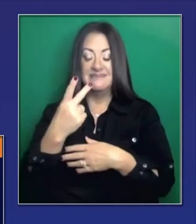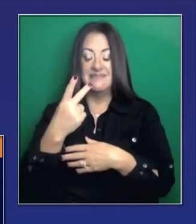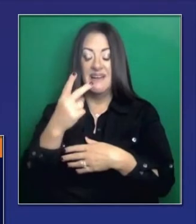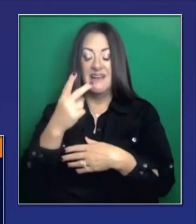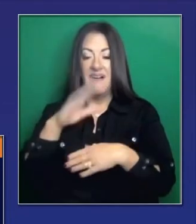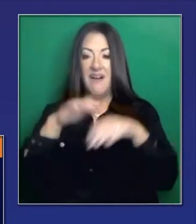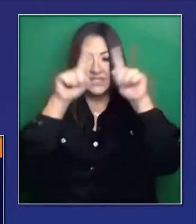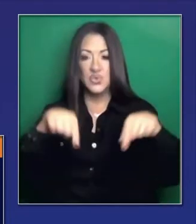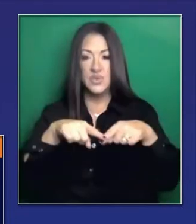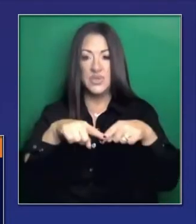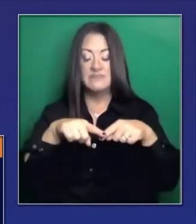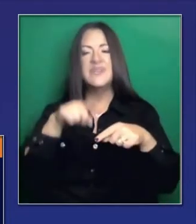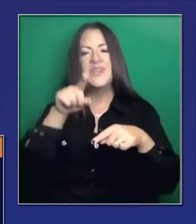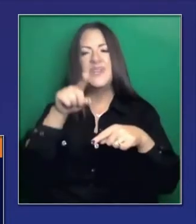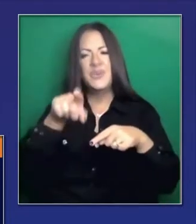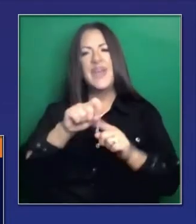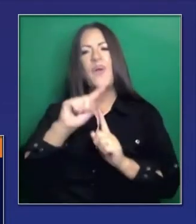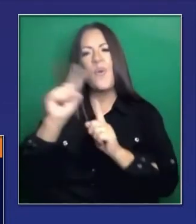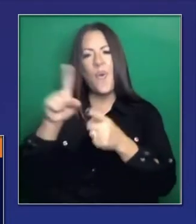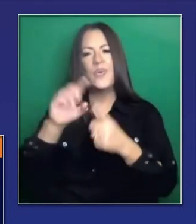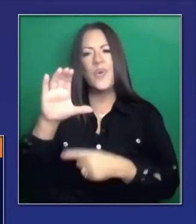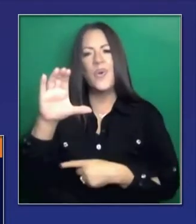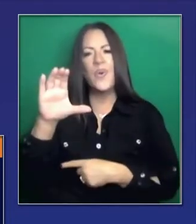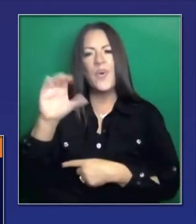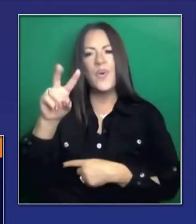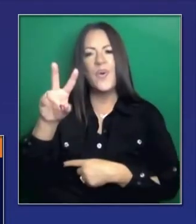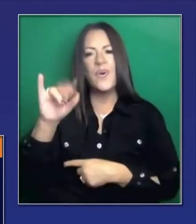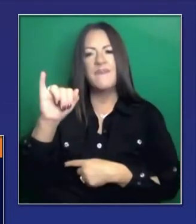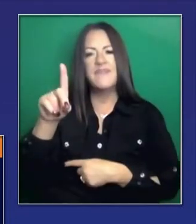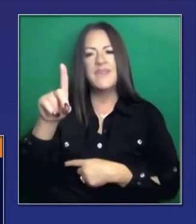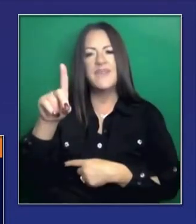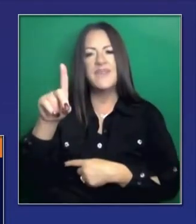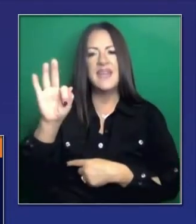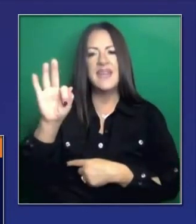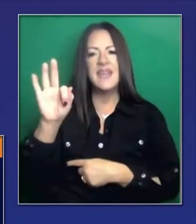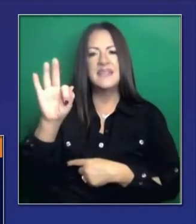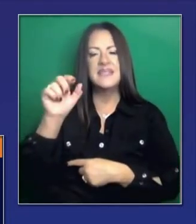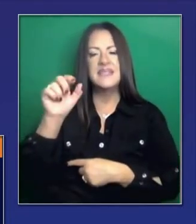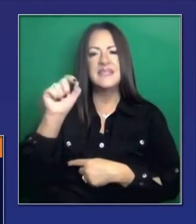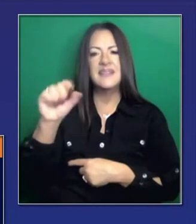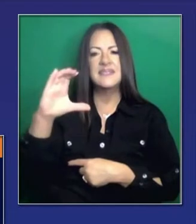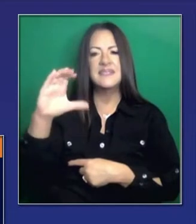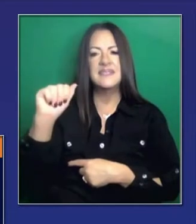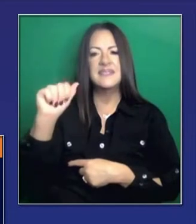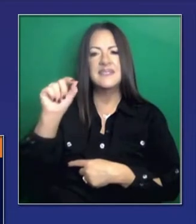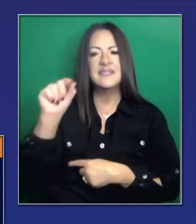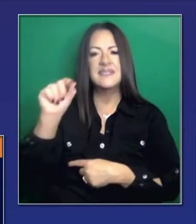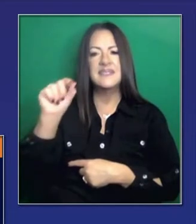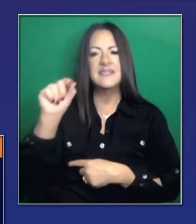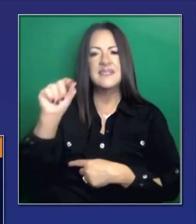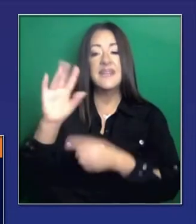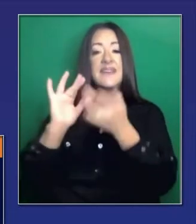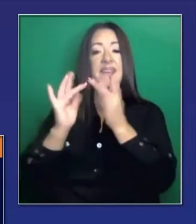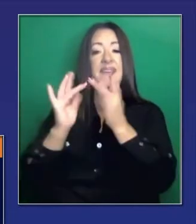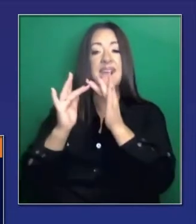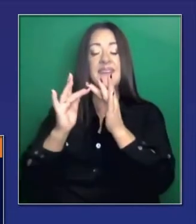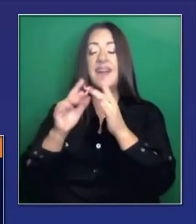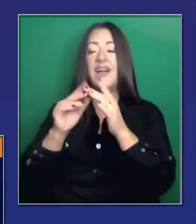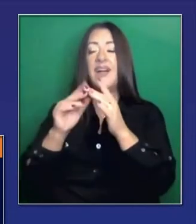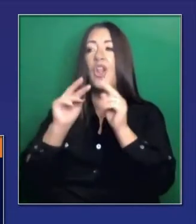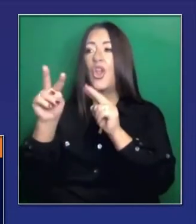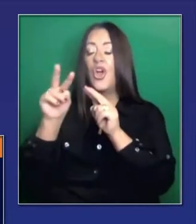.ca.gov para ustedes mismos actualizarse con toda la información disponible